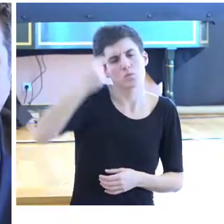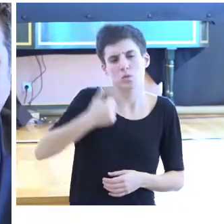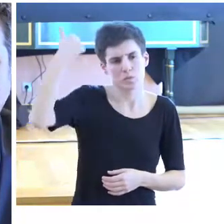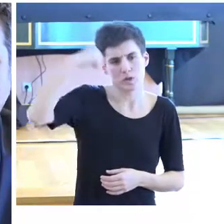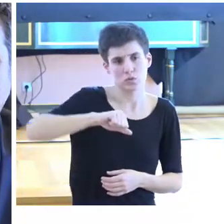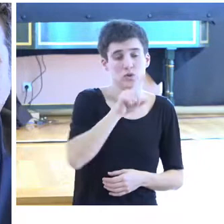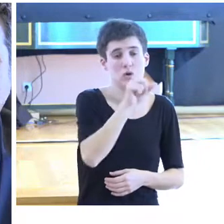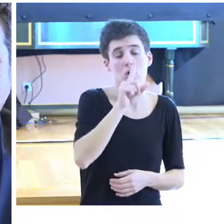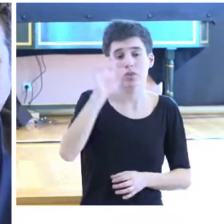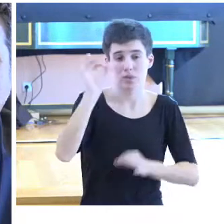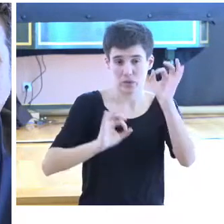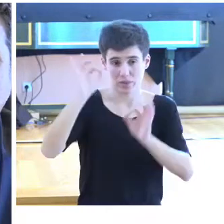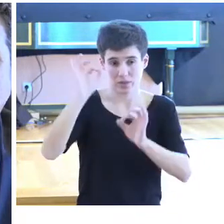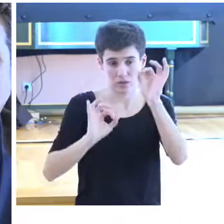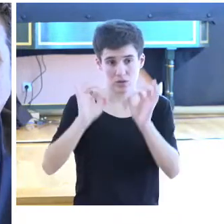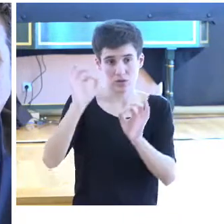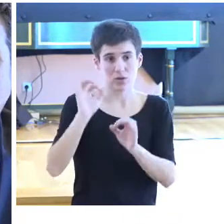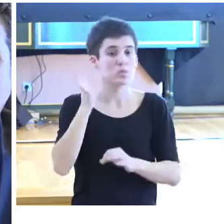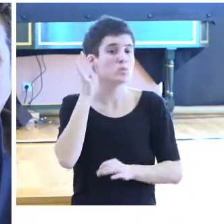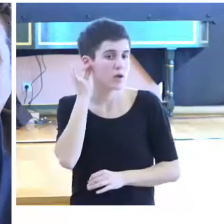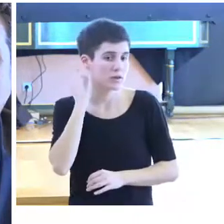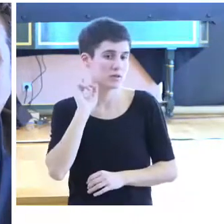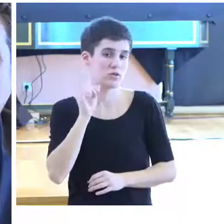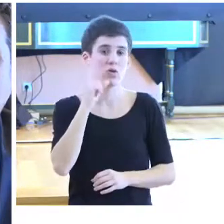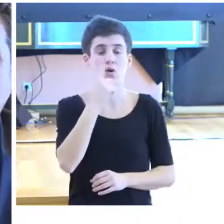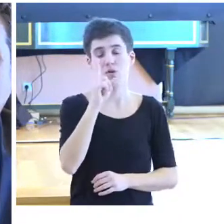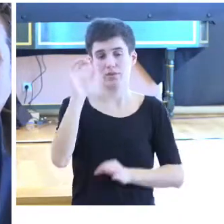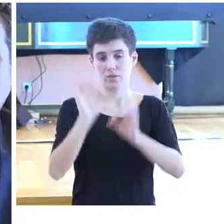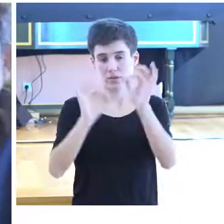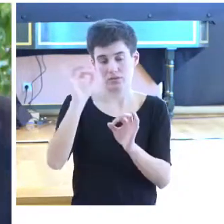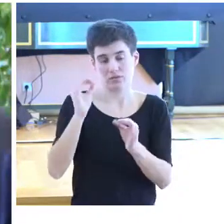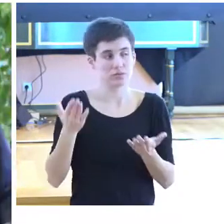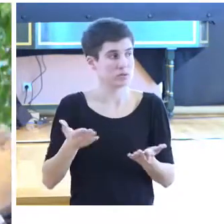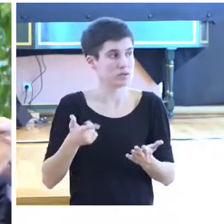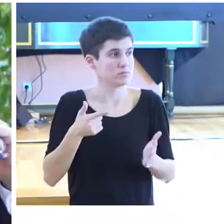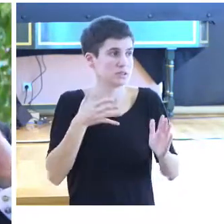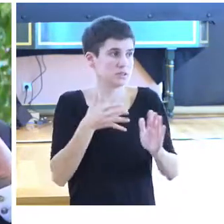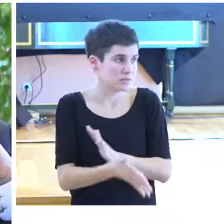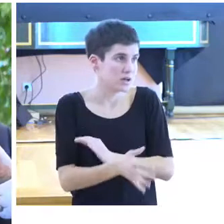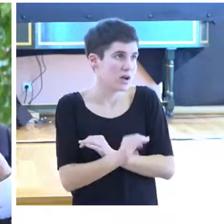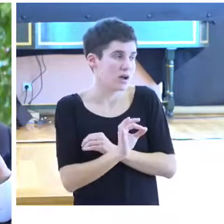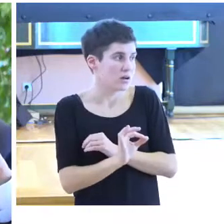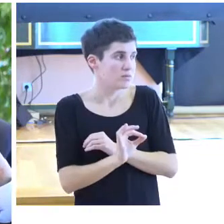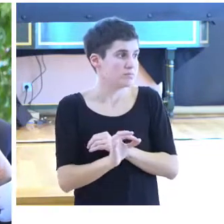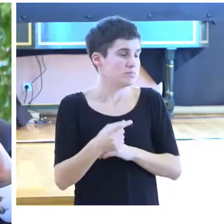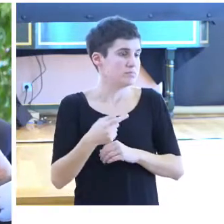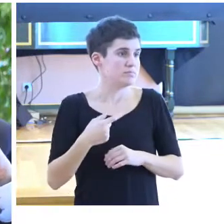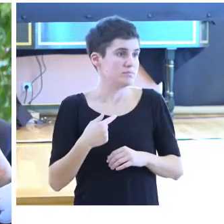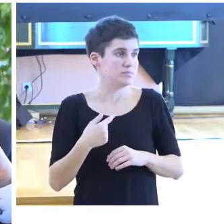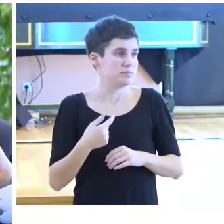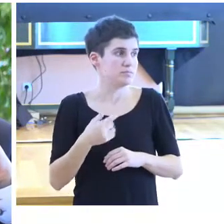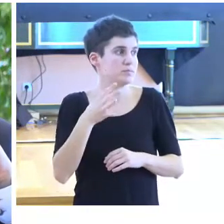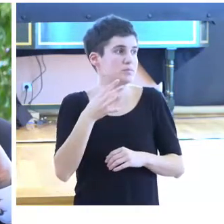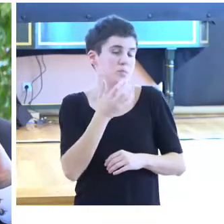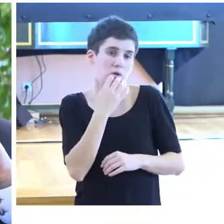de los efectivos son mujeres. Por tanto, también, aquí, en el caso en el que haya mujeres